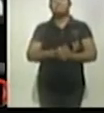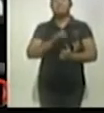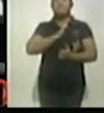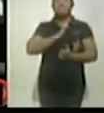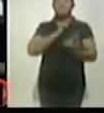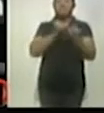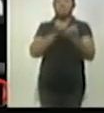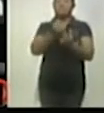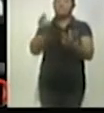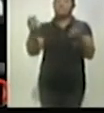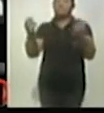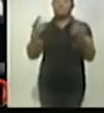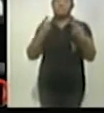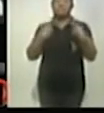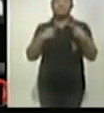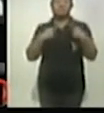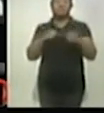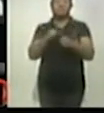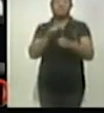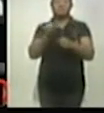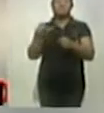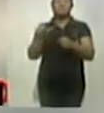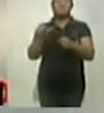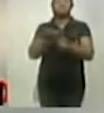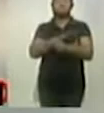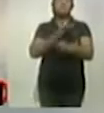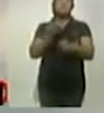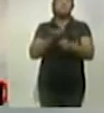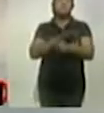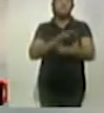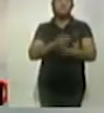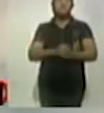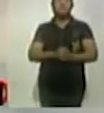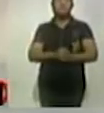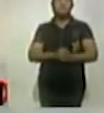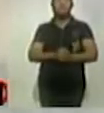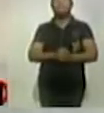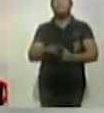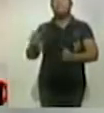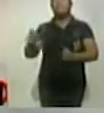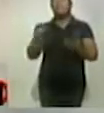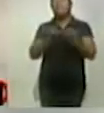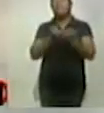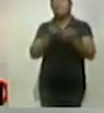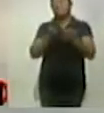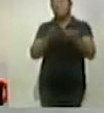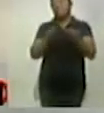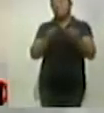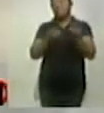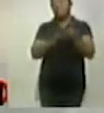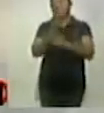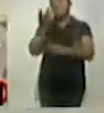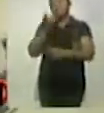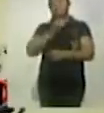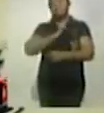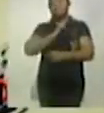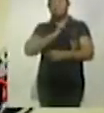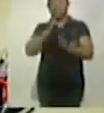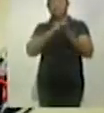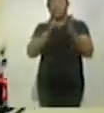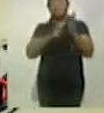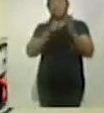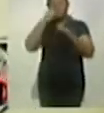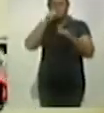personas de la administración que las han tomado. El viejo también habló sobre la nueva normalidad para entrenar y las medidas